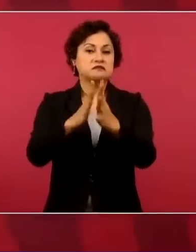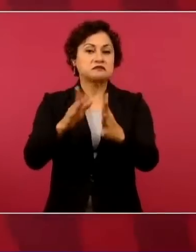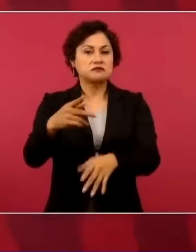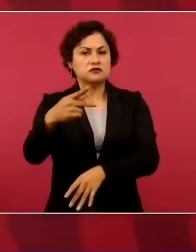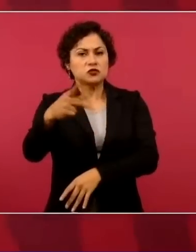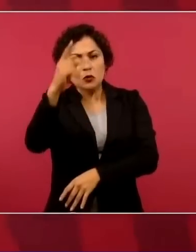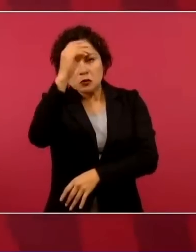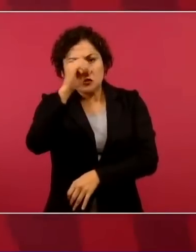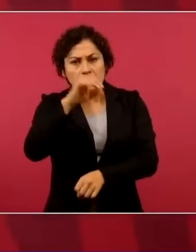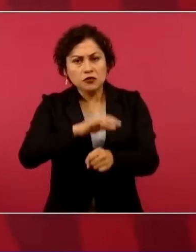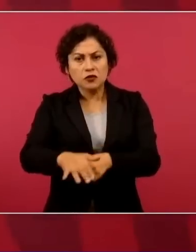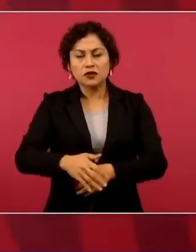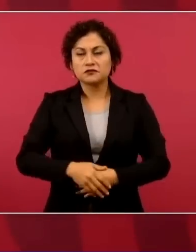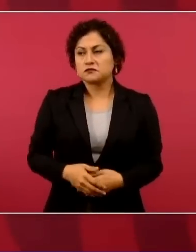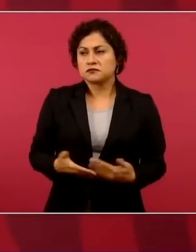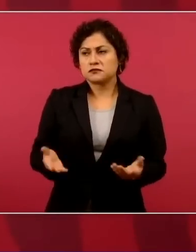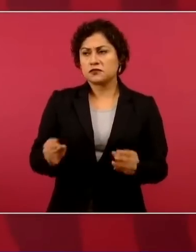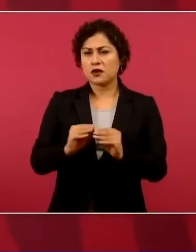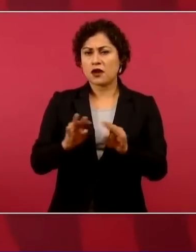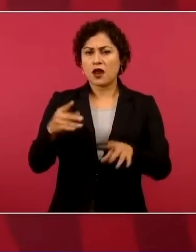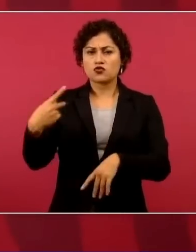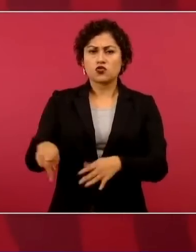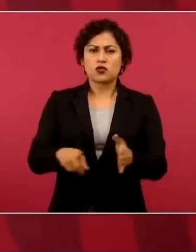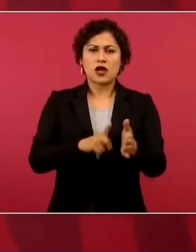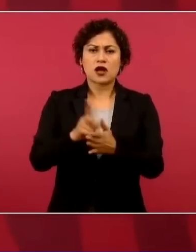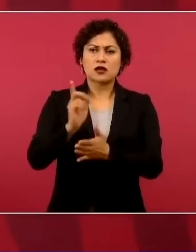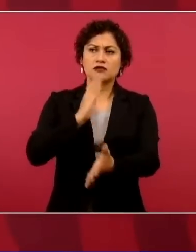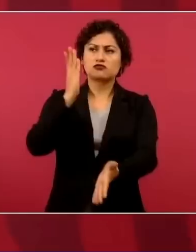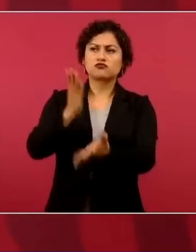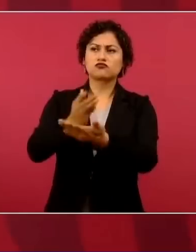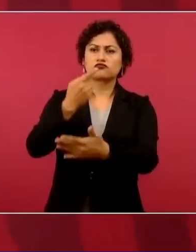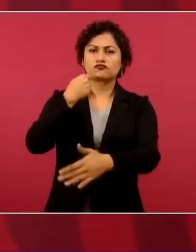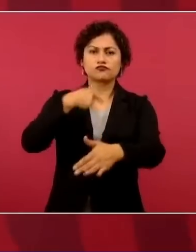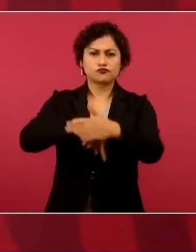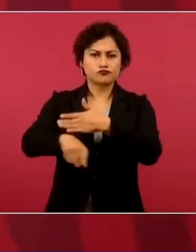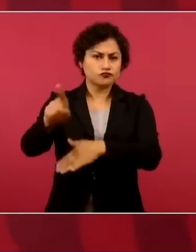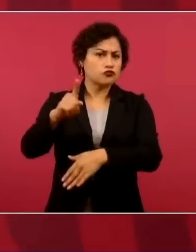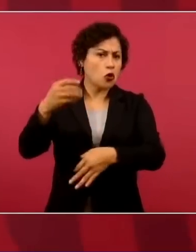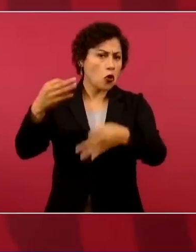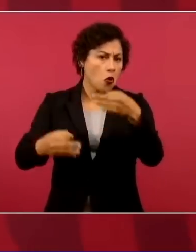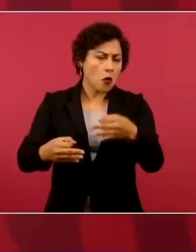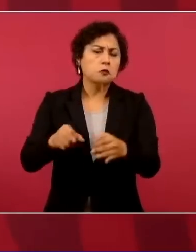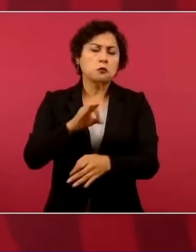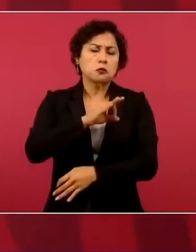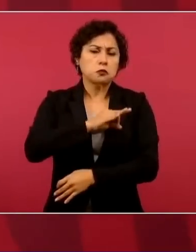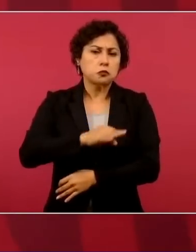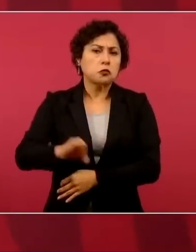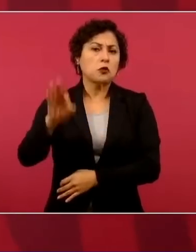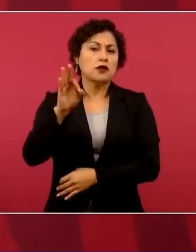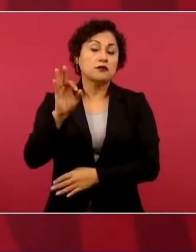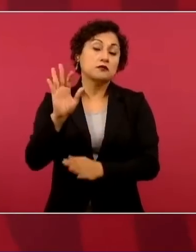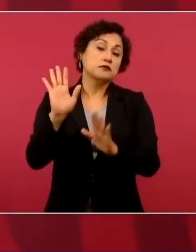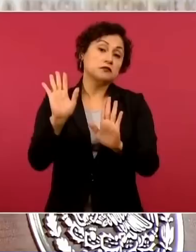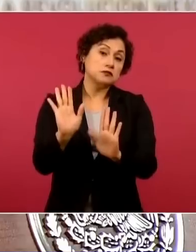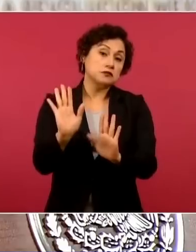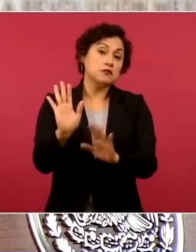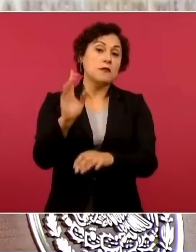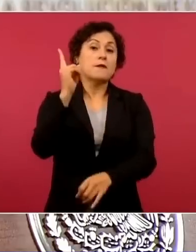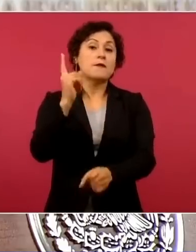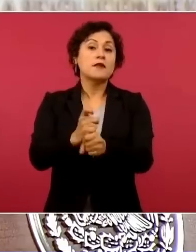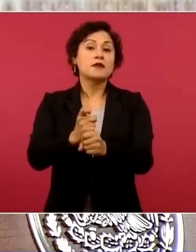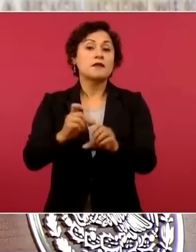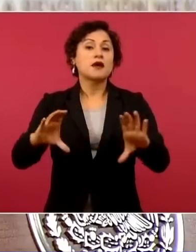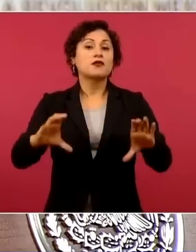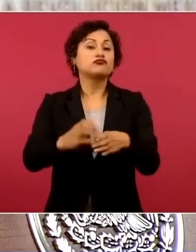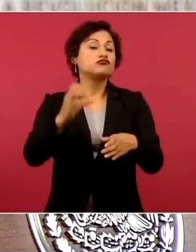ir a la Corte en el caso de que se apruebe en el Senado y en la